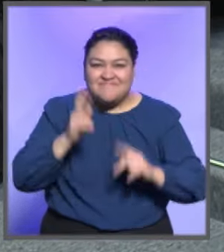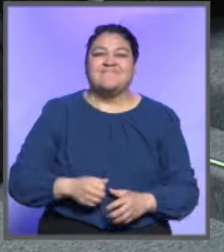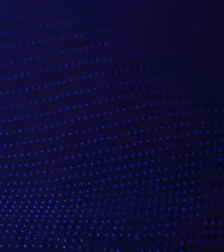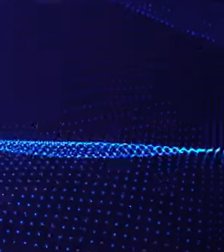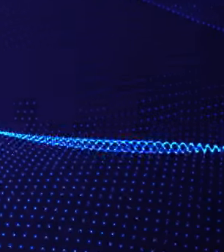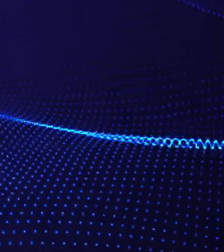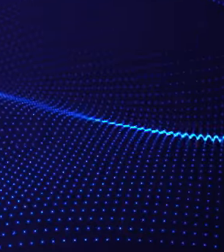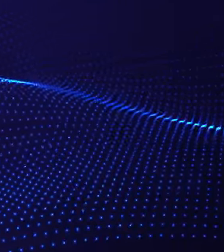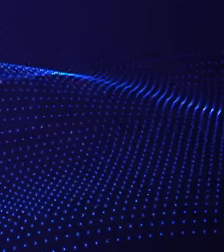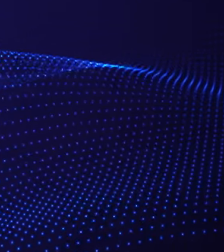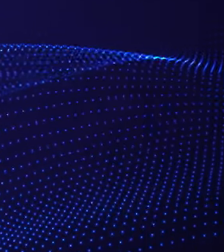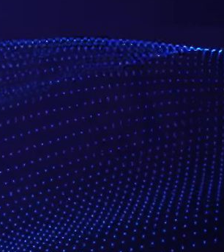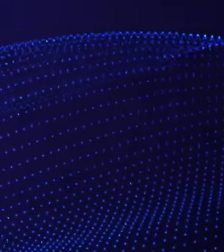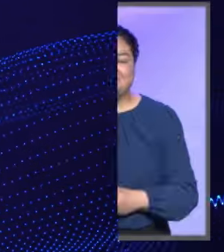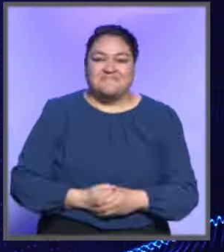García.